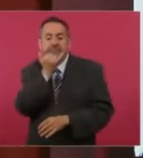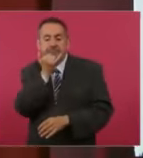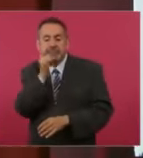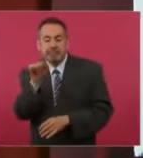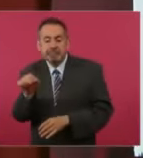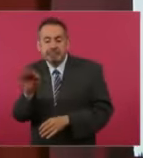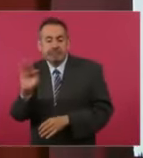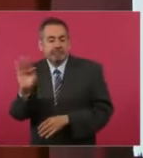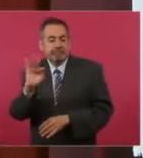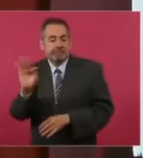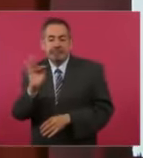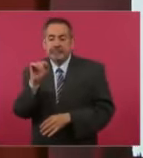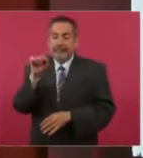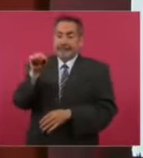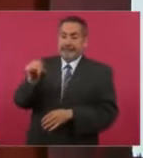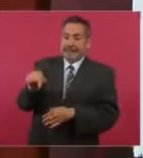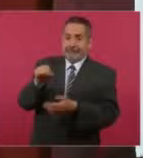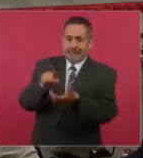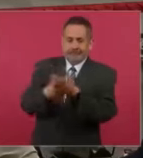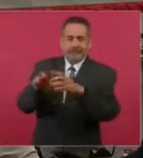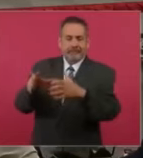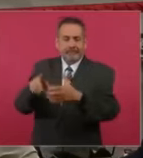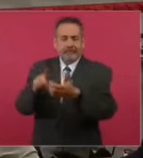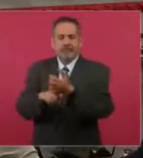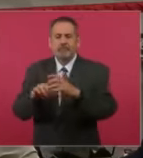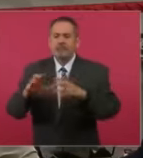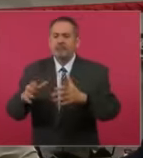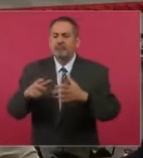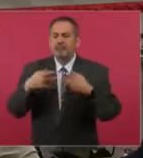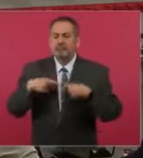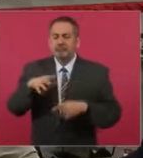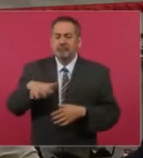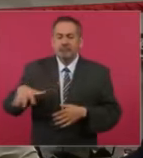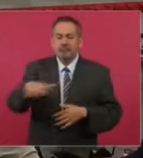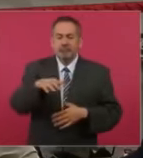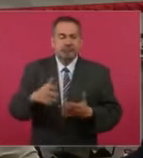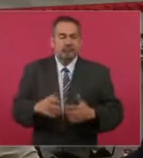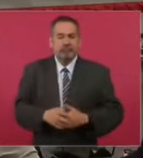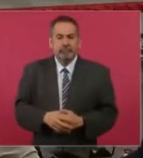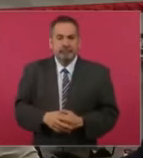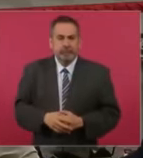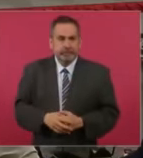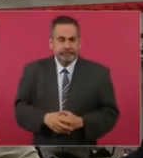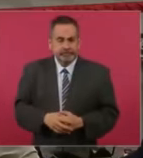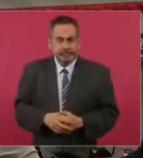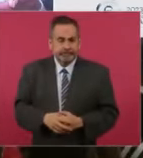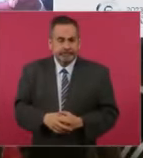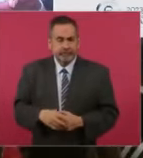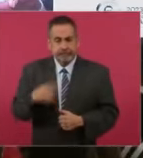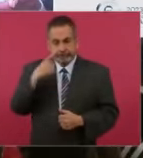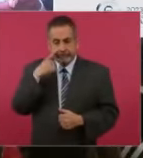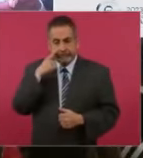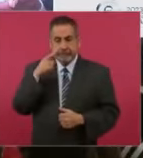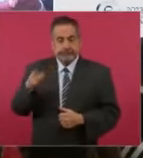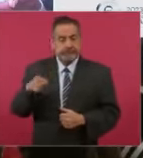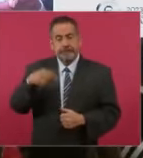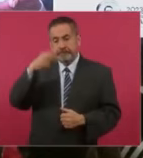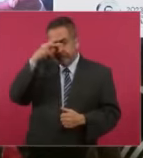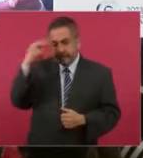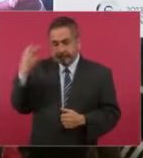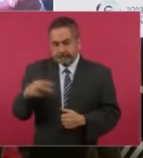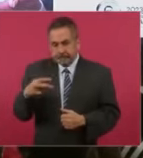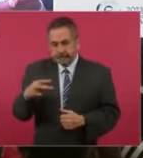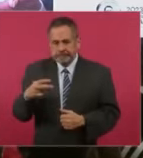para las familias, para las comunidades, para el pueblo en general. La siguiente. Un fenómeno que ocurre en México,